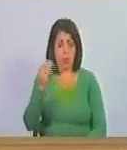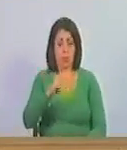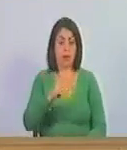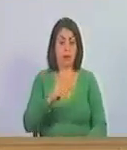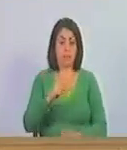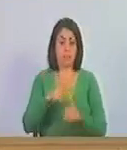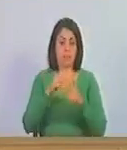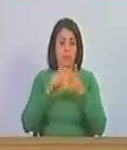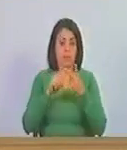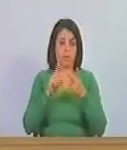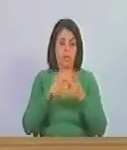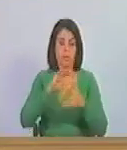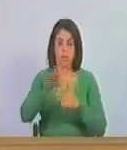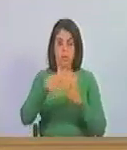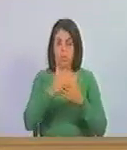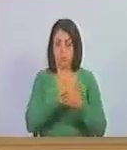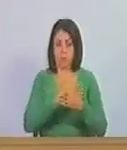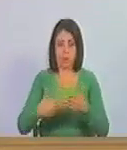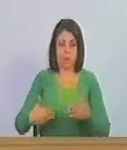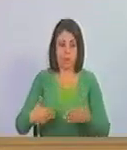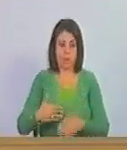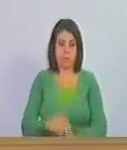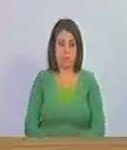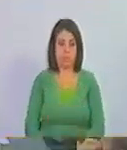de los segundos es todo señor presidente